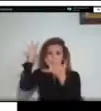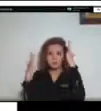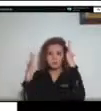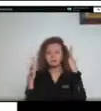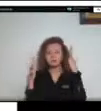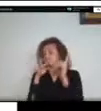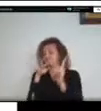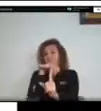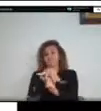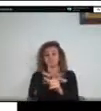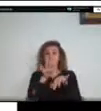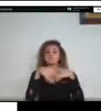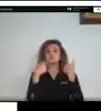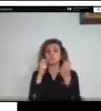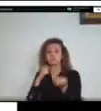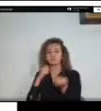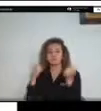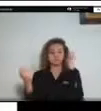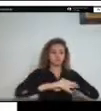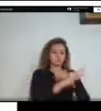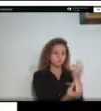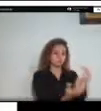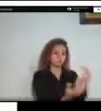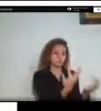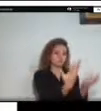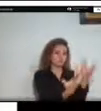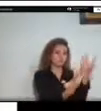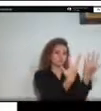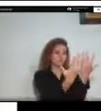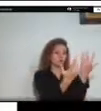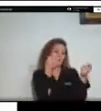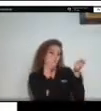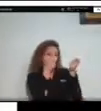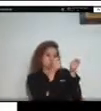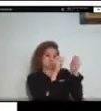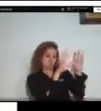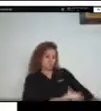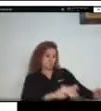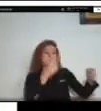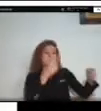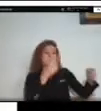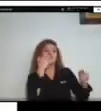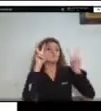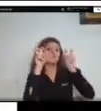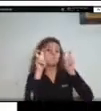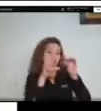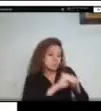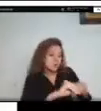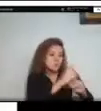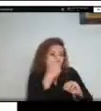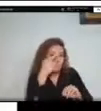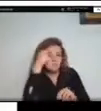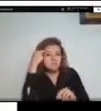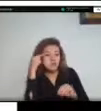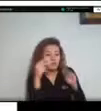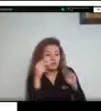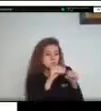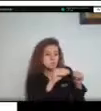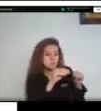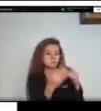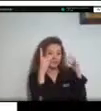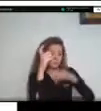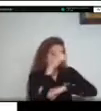se tiene la idea de que sus cenizas ayudan a alimentar con minerales a los bovinos y también ayudan a